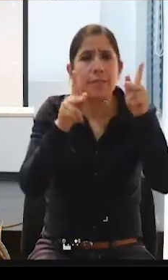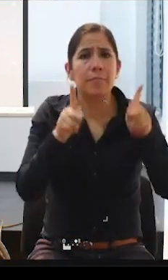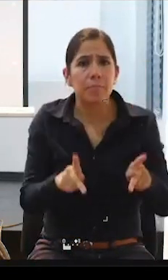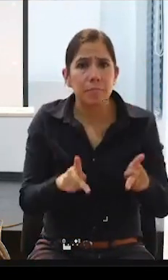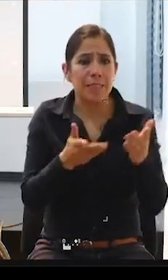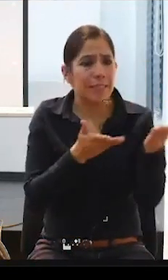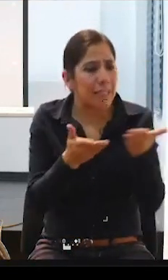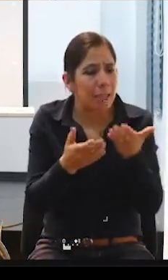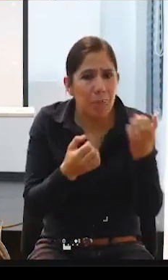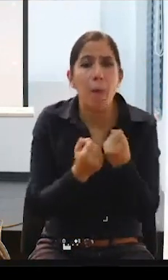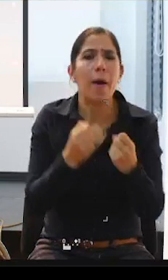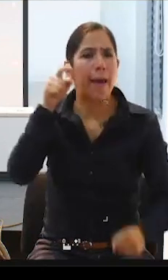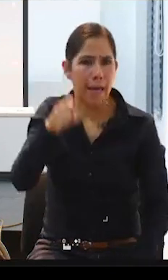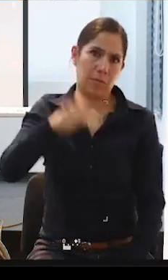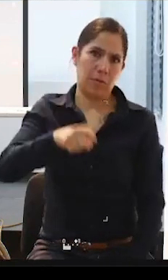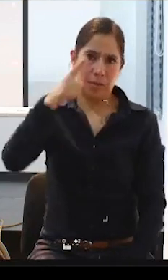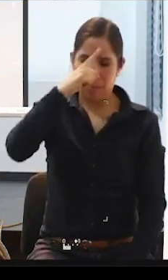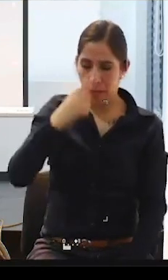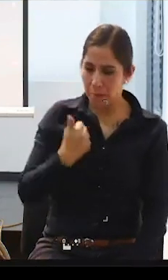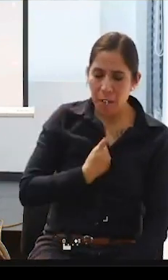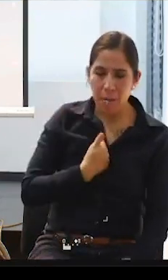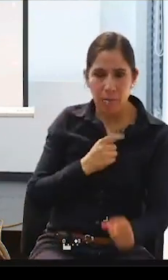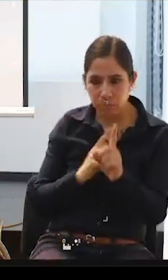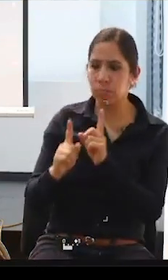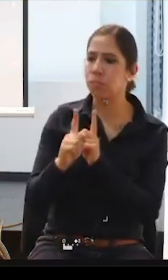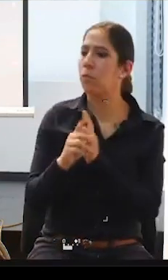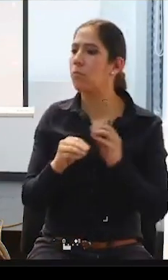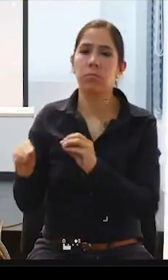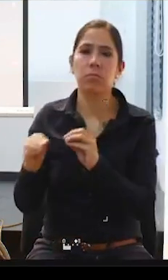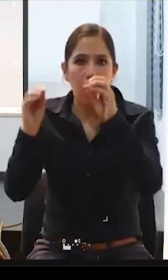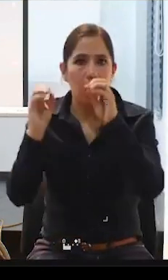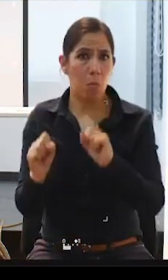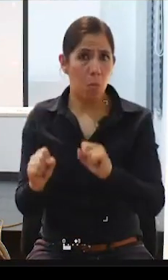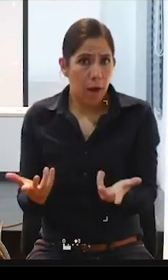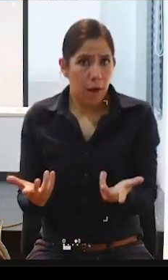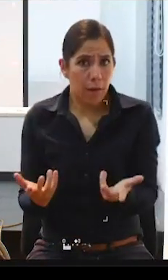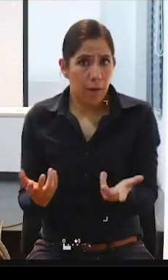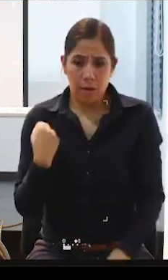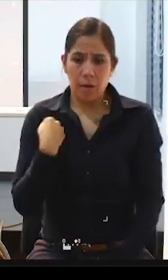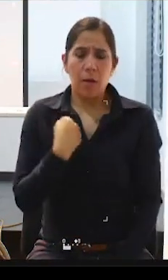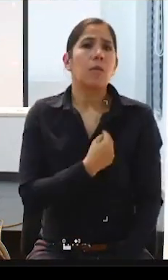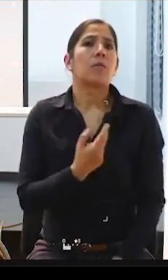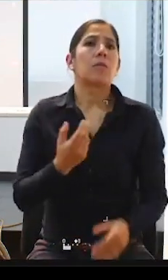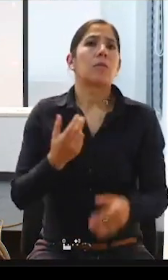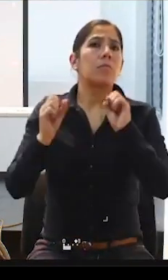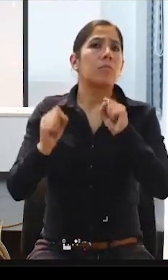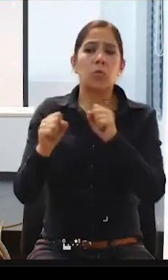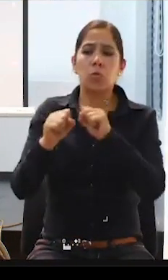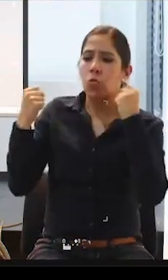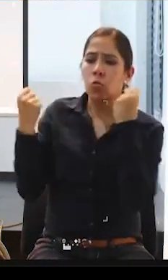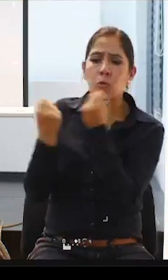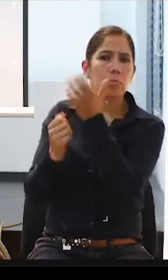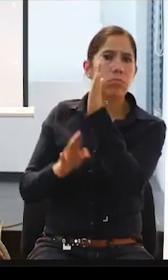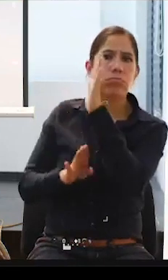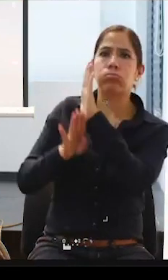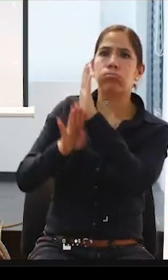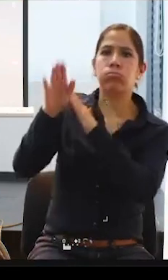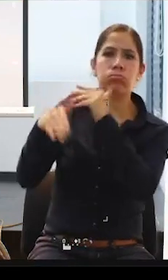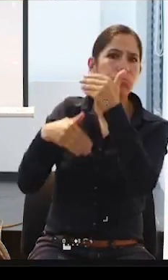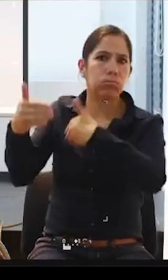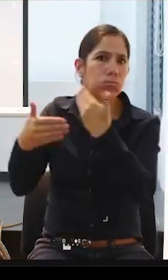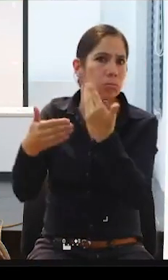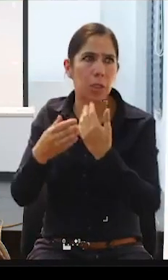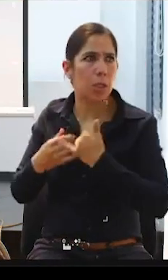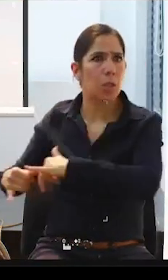para que realmente podamos ser esas personas podamos desarrollarnos en nuestra sociedad como cualquier otra tener las